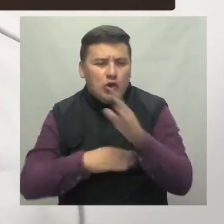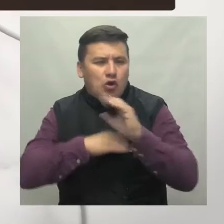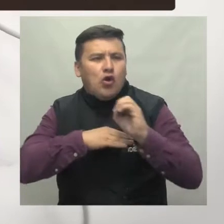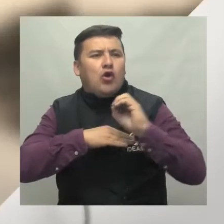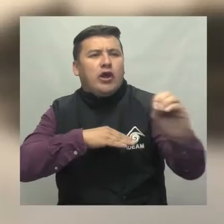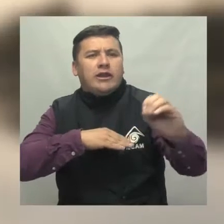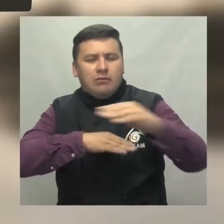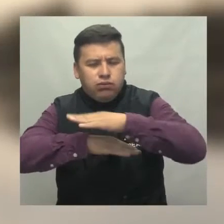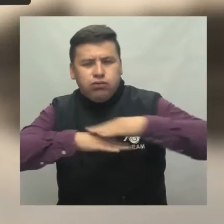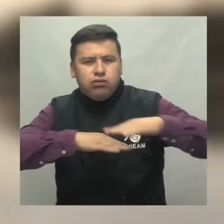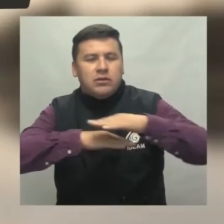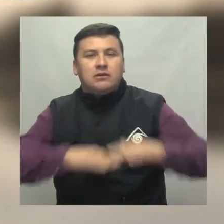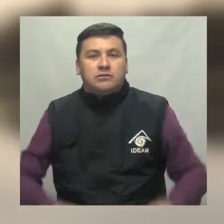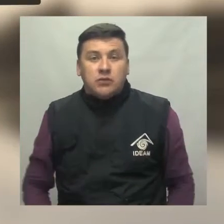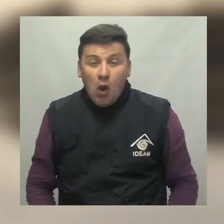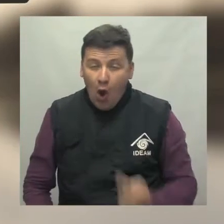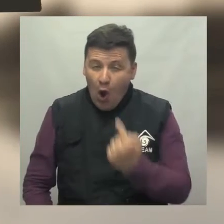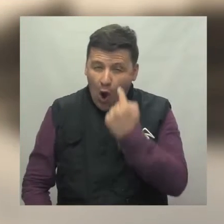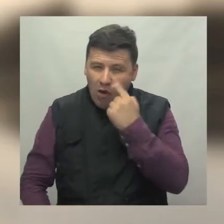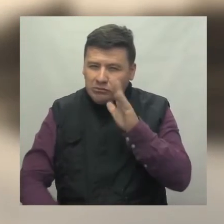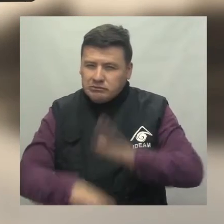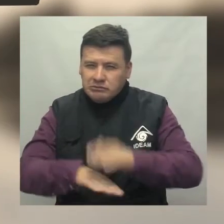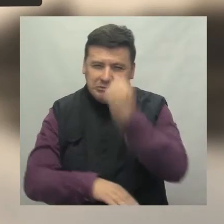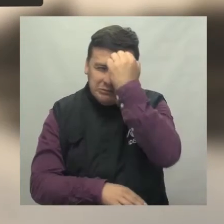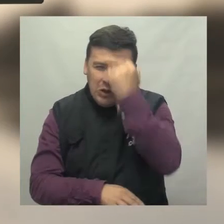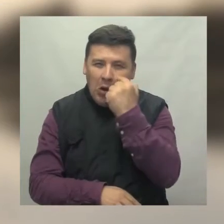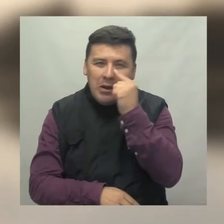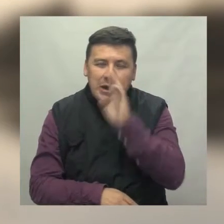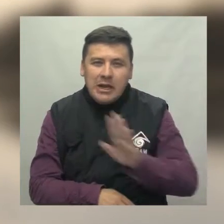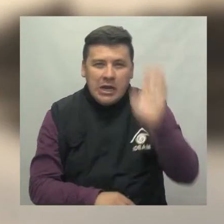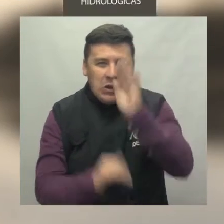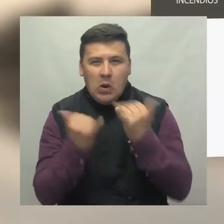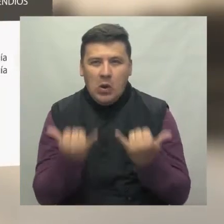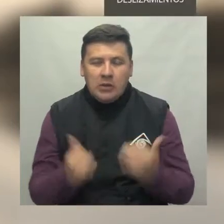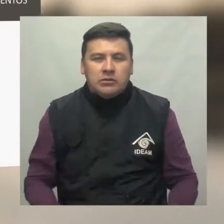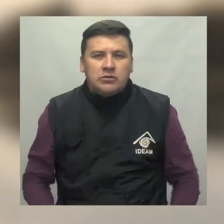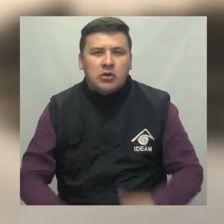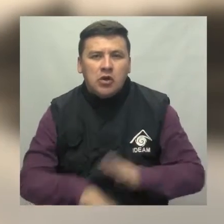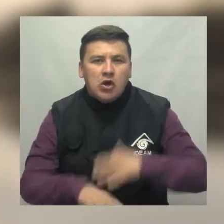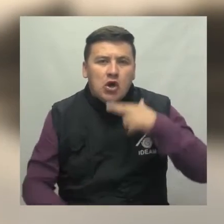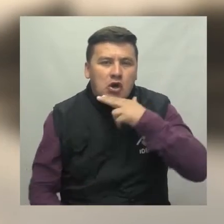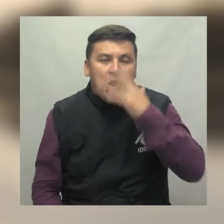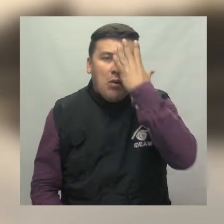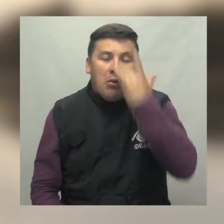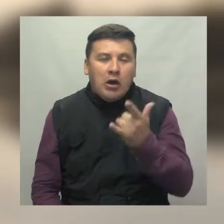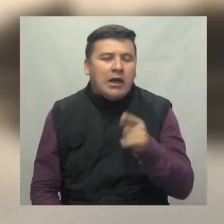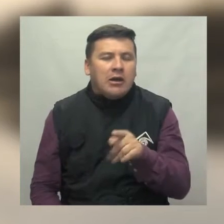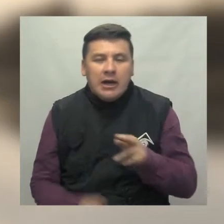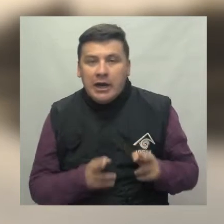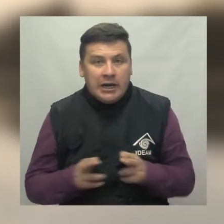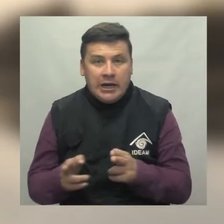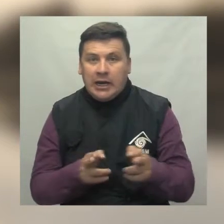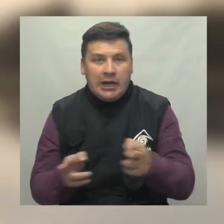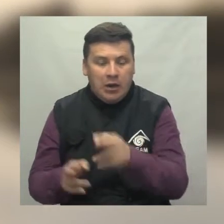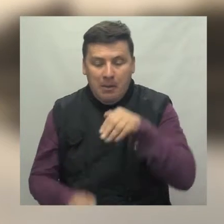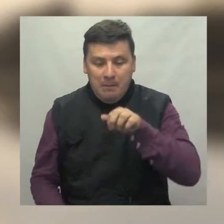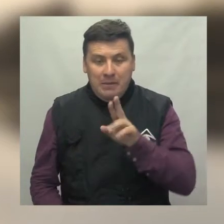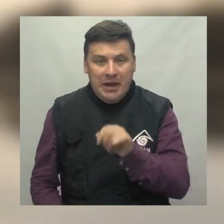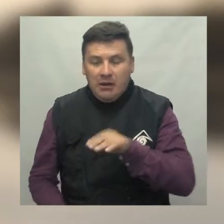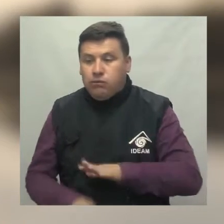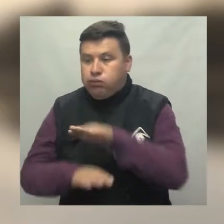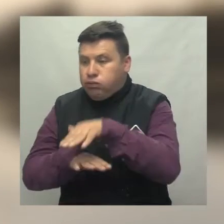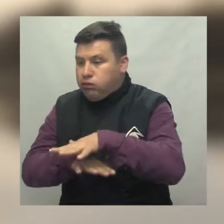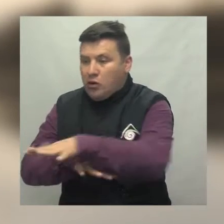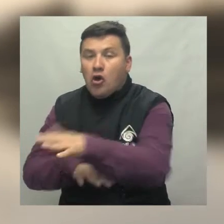del área metropolitana. Mucha atención a las principales alertas para hoy a nivel nacional. Alerta roja por niveles altos en el río Mira y en sus afluentes.